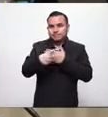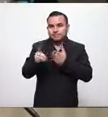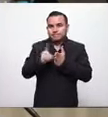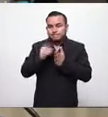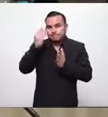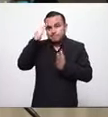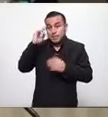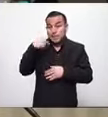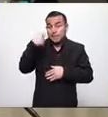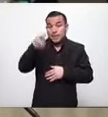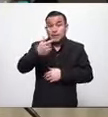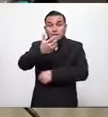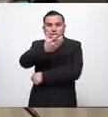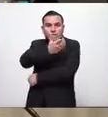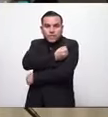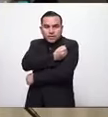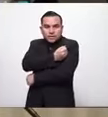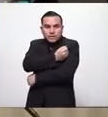saliera la vacuna aprobada,